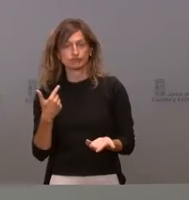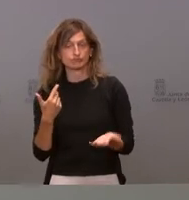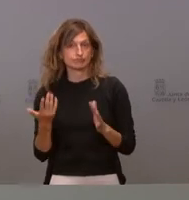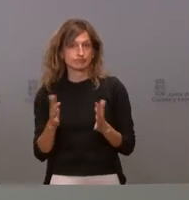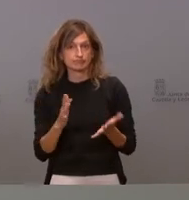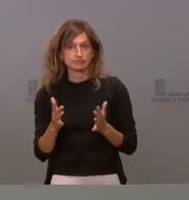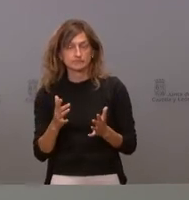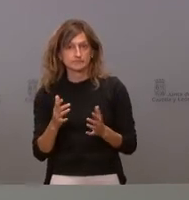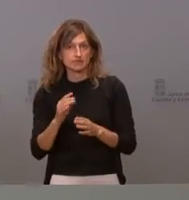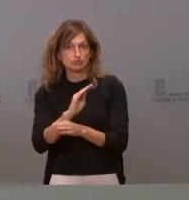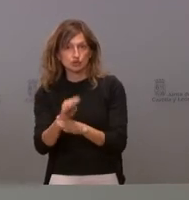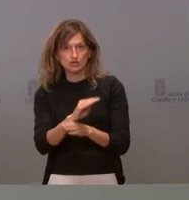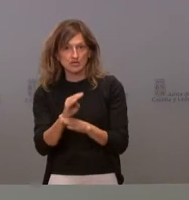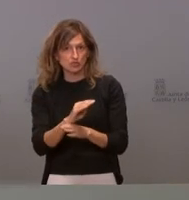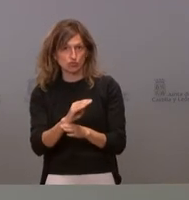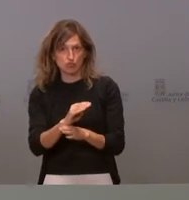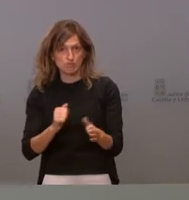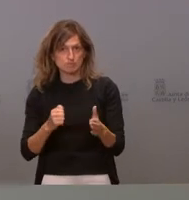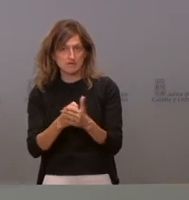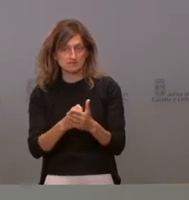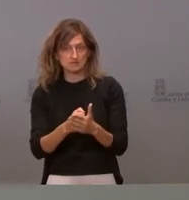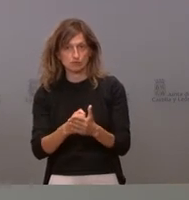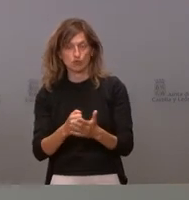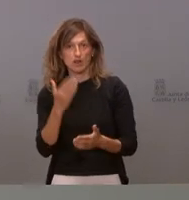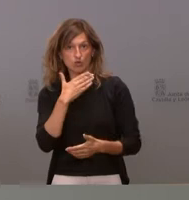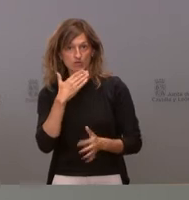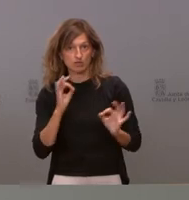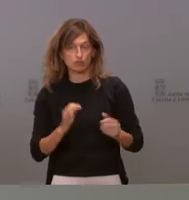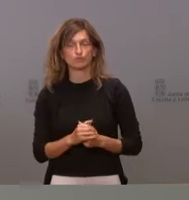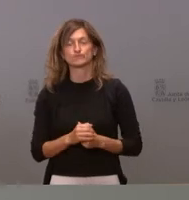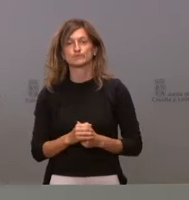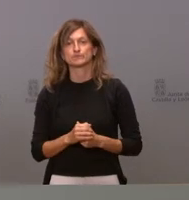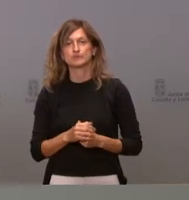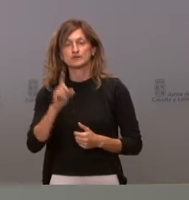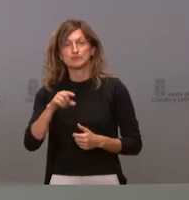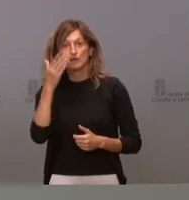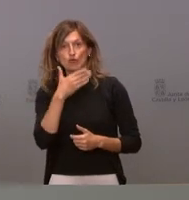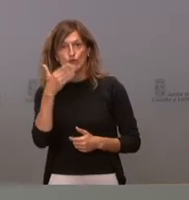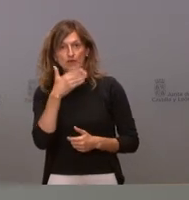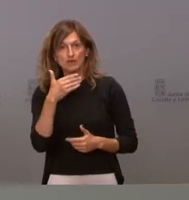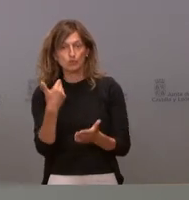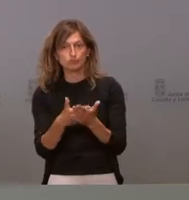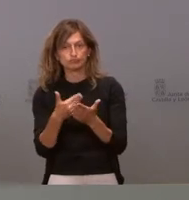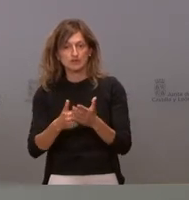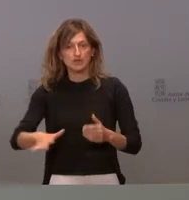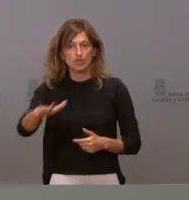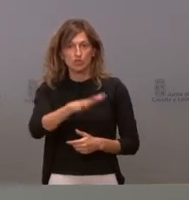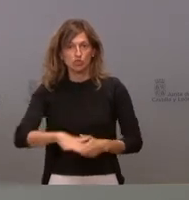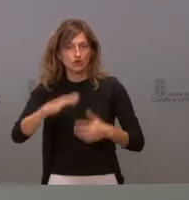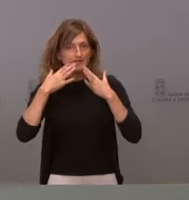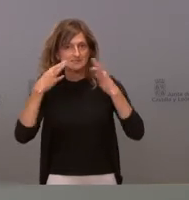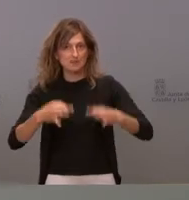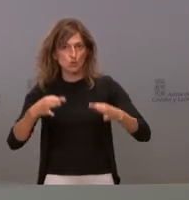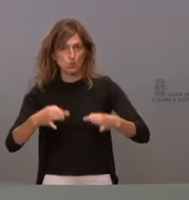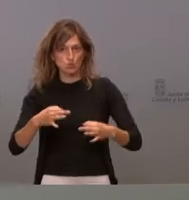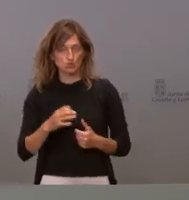lo más protegidos posibles al colegio pero también es verdad que hay de recordar que los colegios han demostrado ser espacios muy seguros con